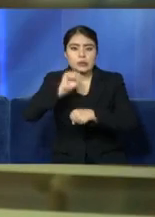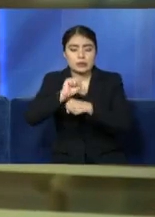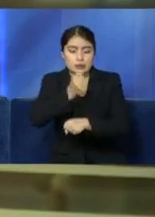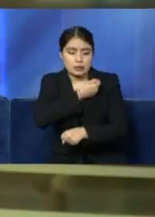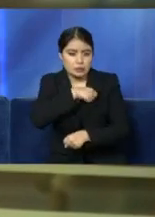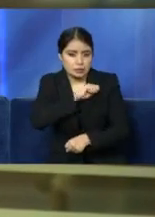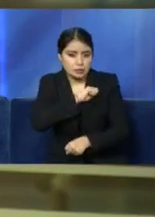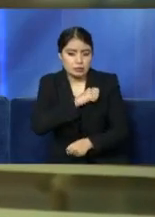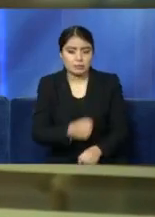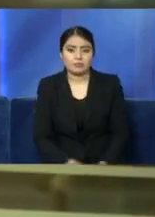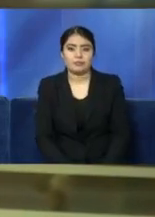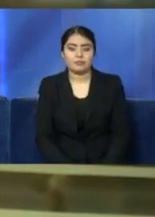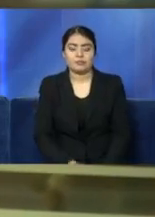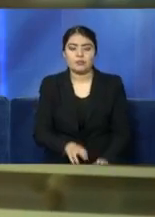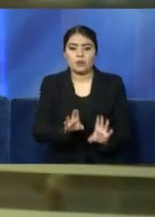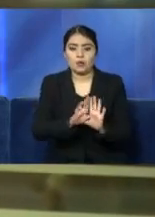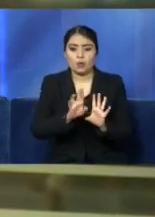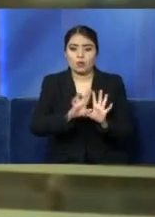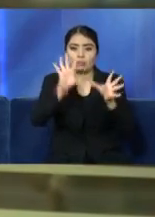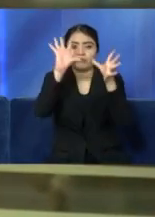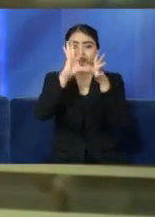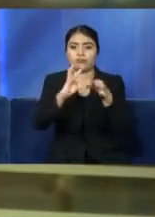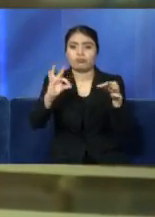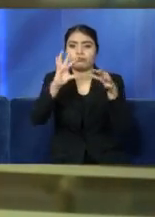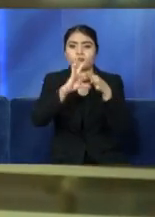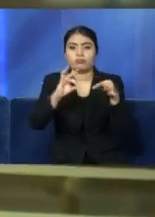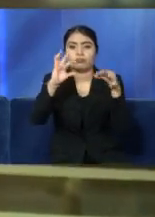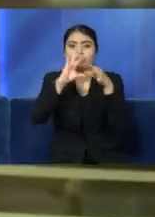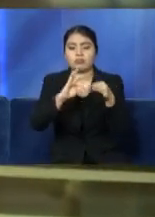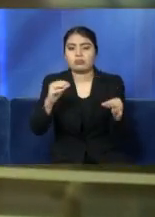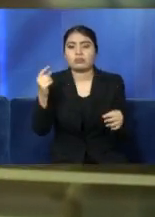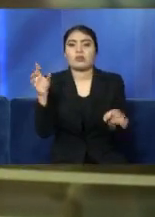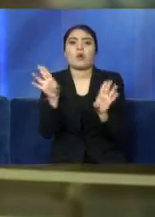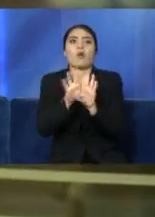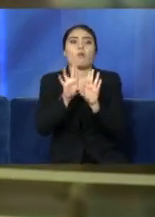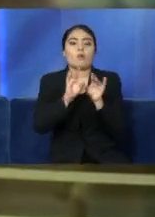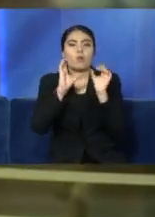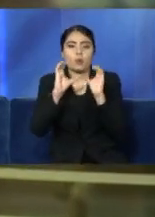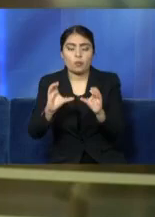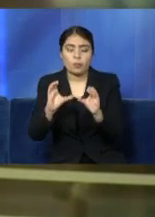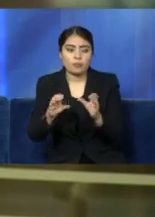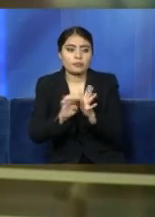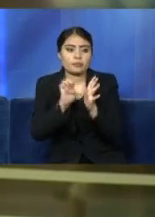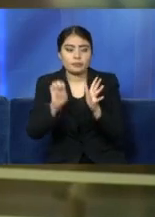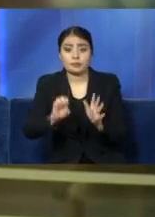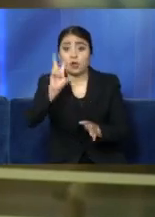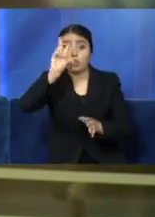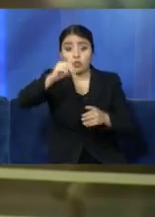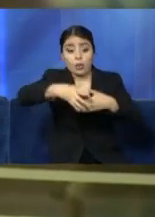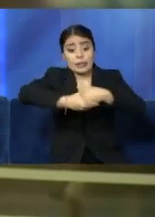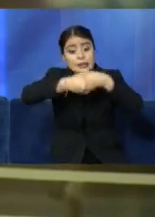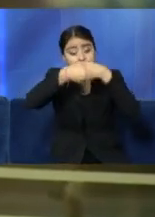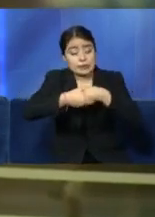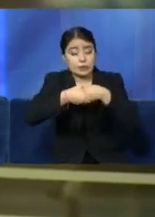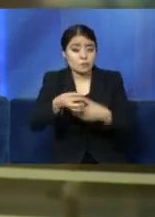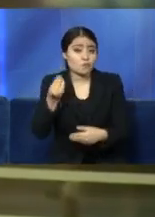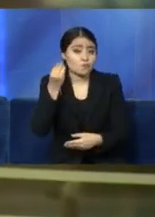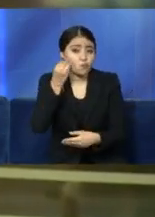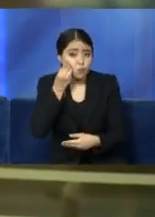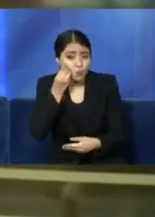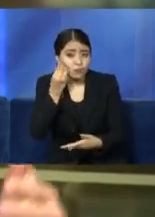en ciertas medidas de prevención que ya ahora mismo estamos teniendo, como no saludarse de mano ni de beso,